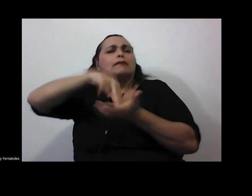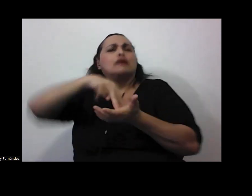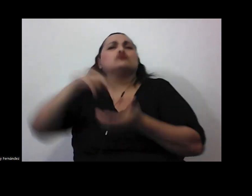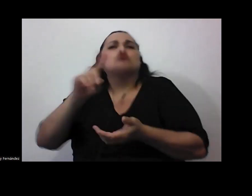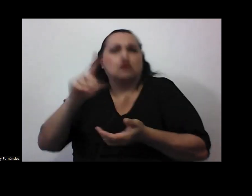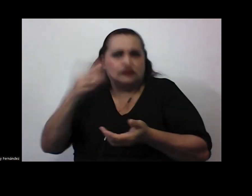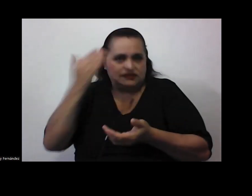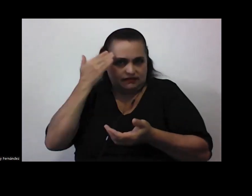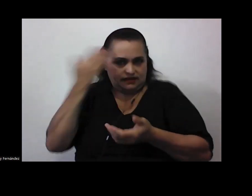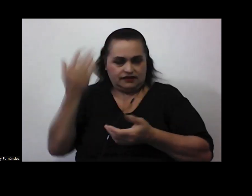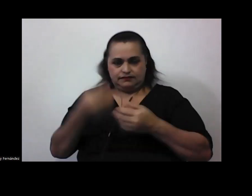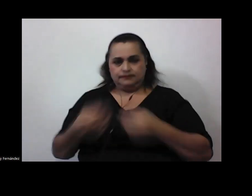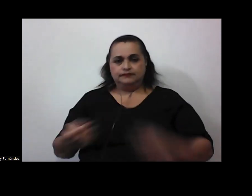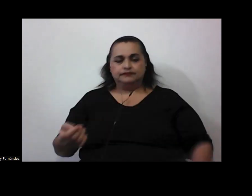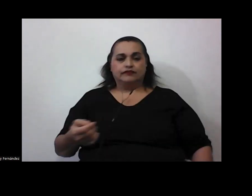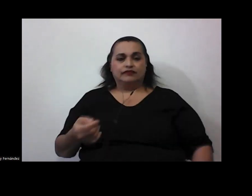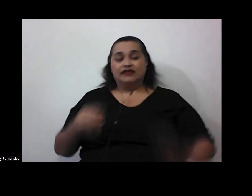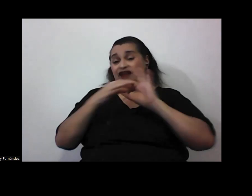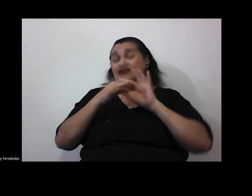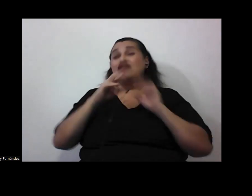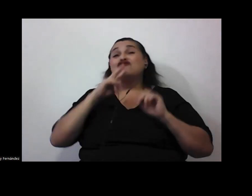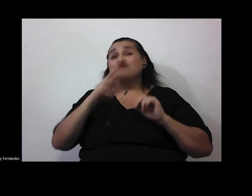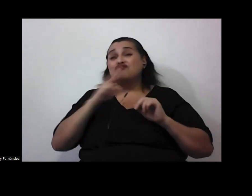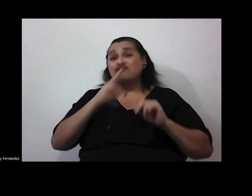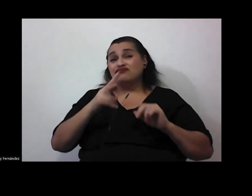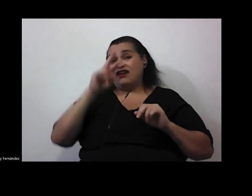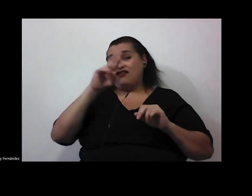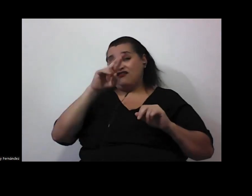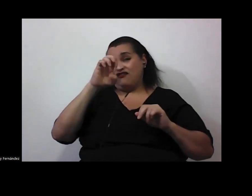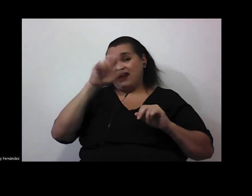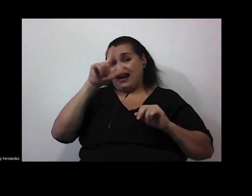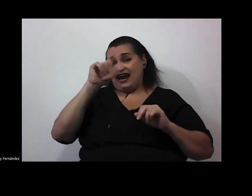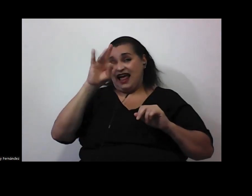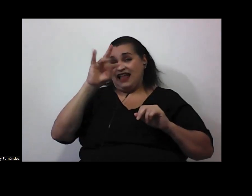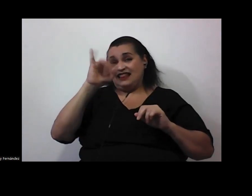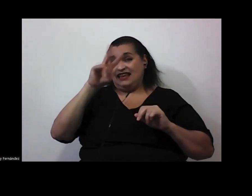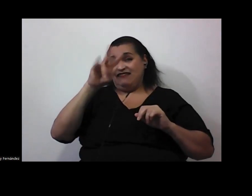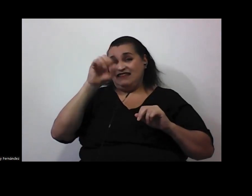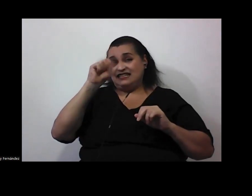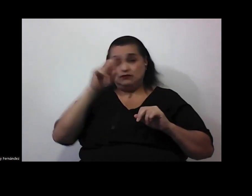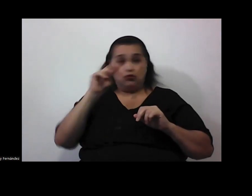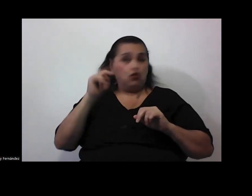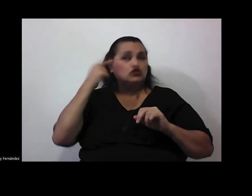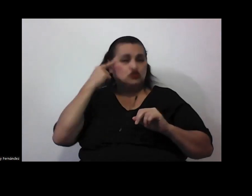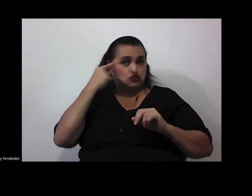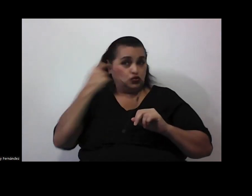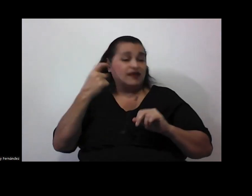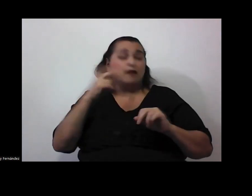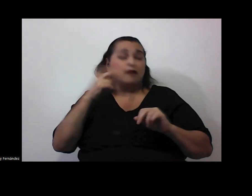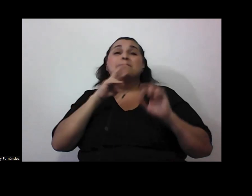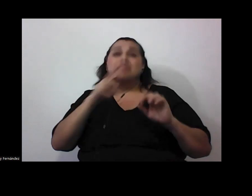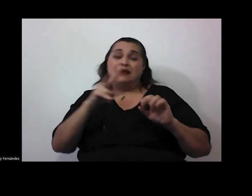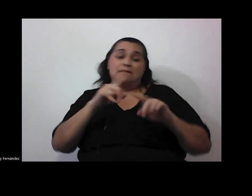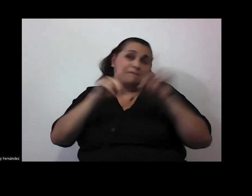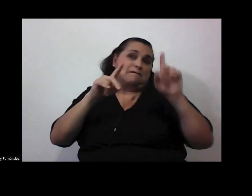relativismo no suena bien porque suena democrático pero es un peligro y mucha yo digo en chiste a veces que